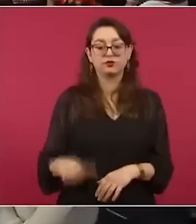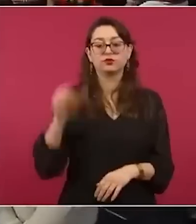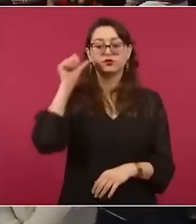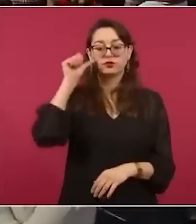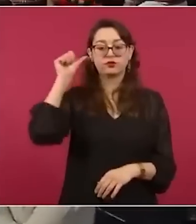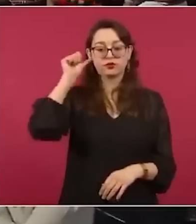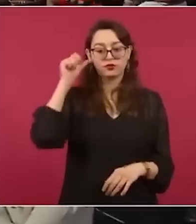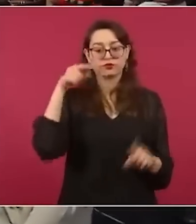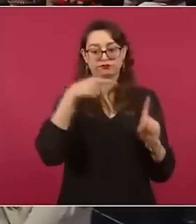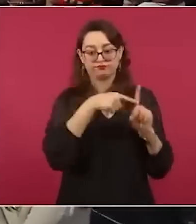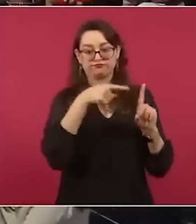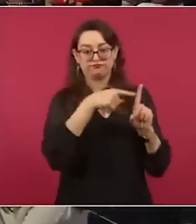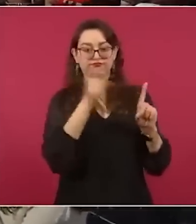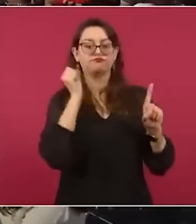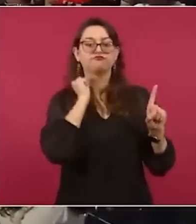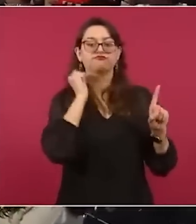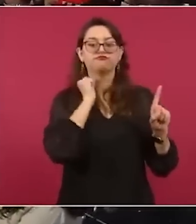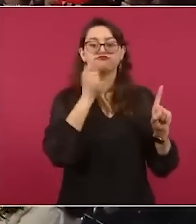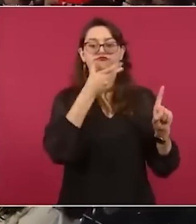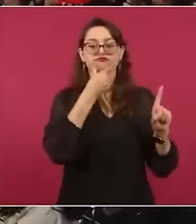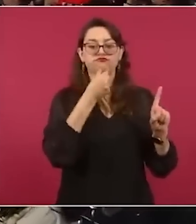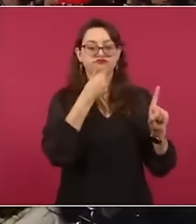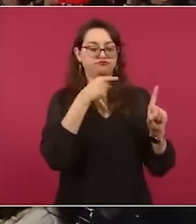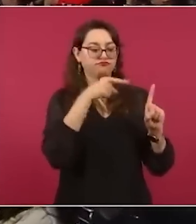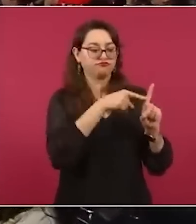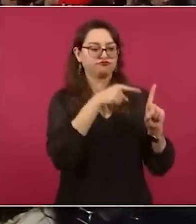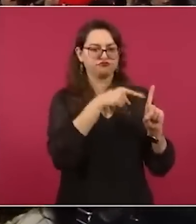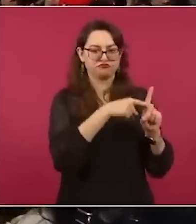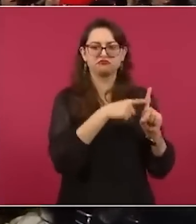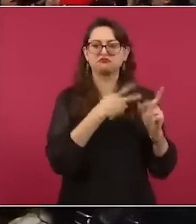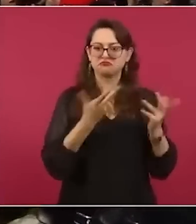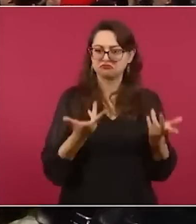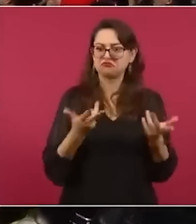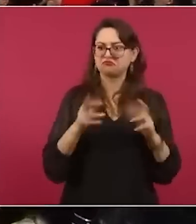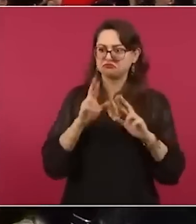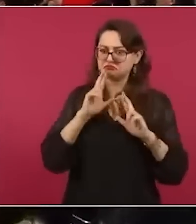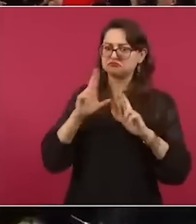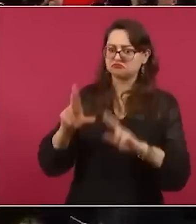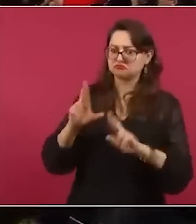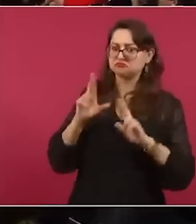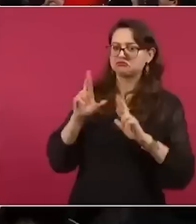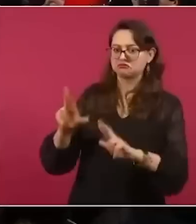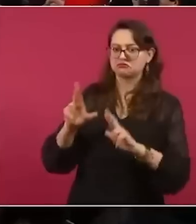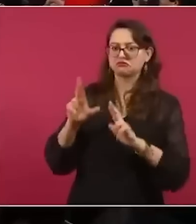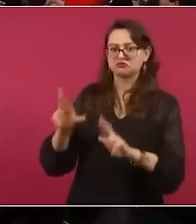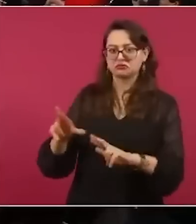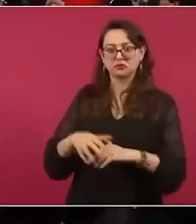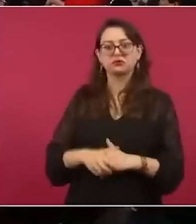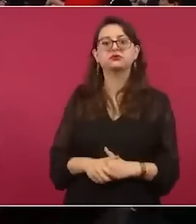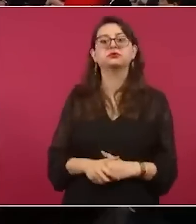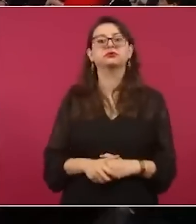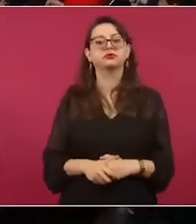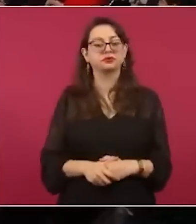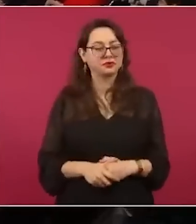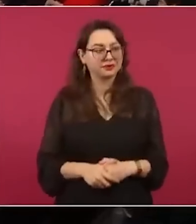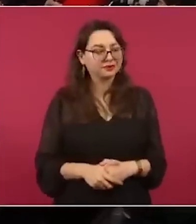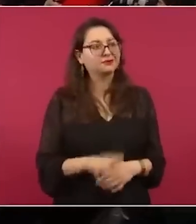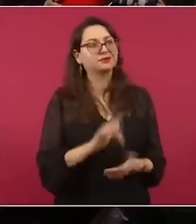nos dio respuesta a algunas preguntas que hicimos y yo quiero que ahora